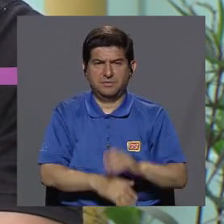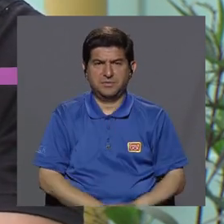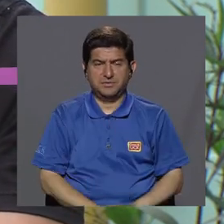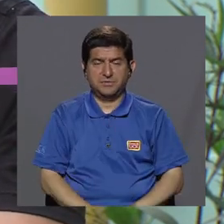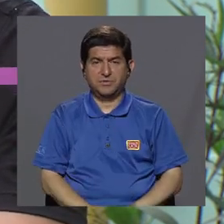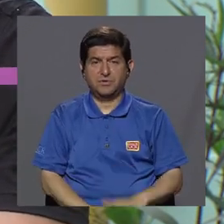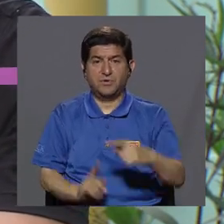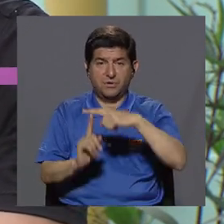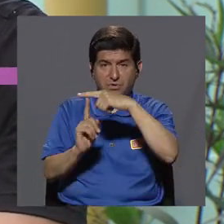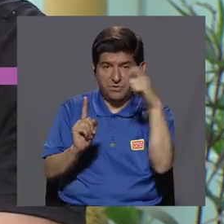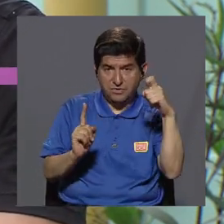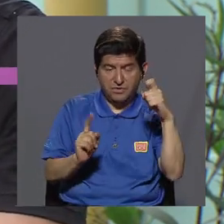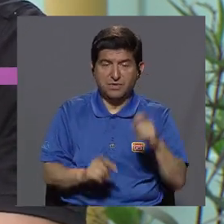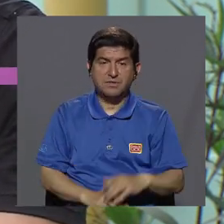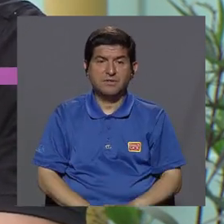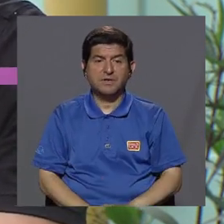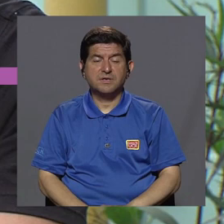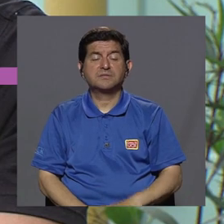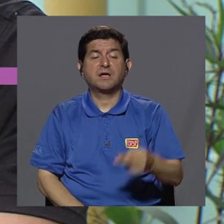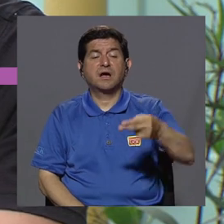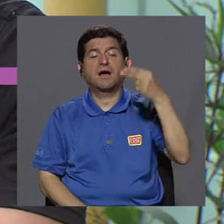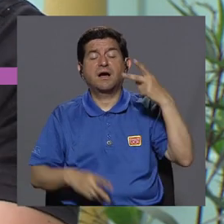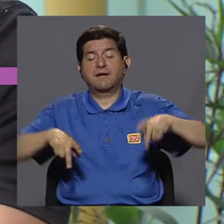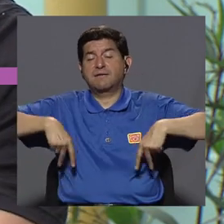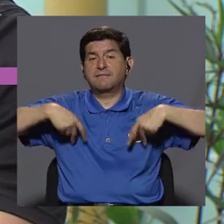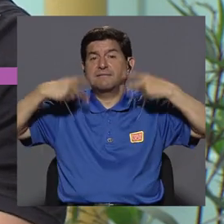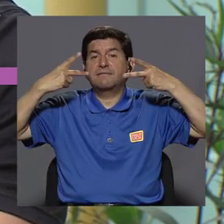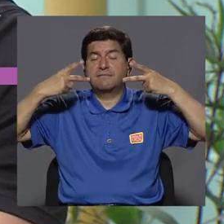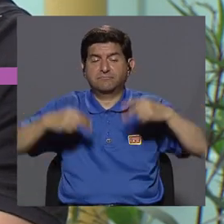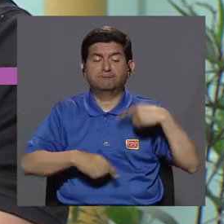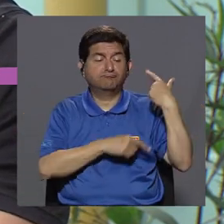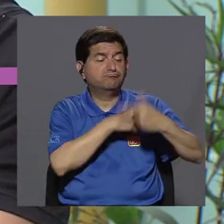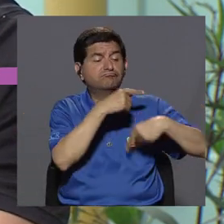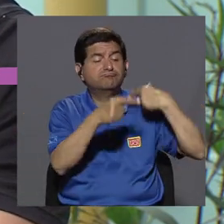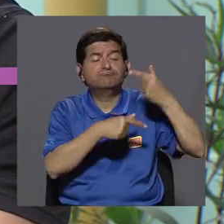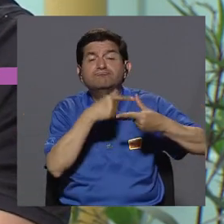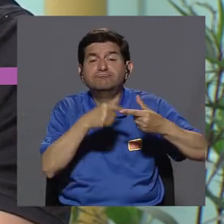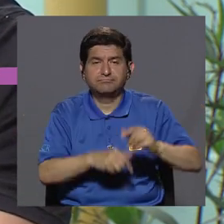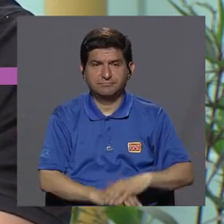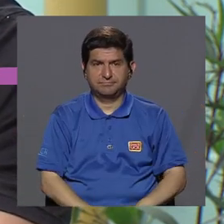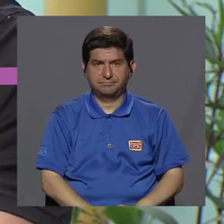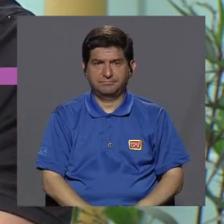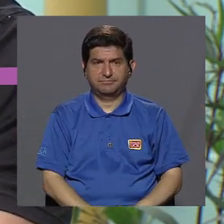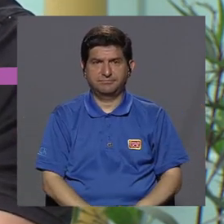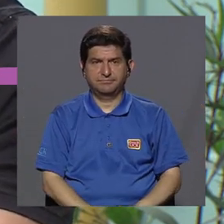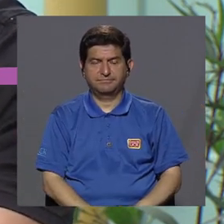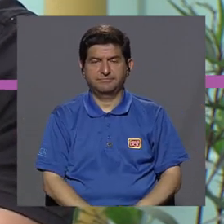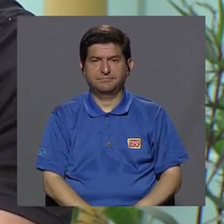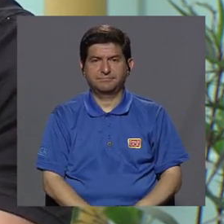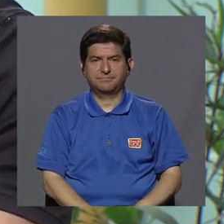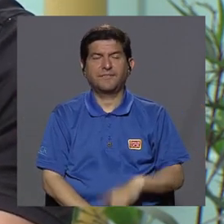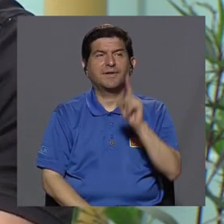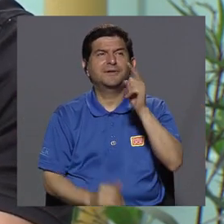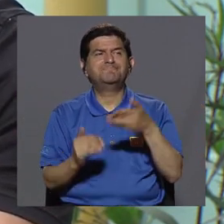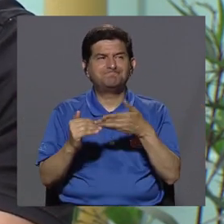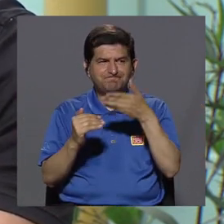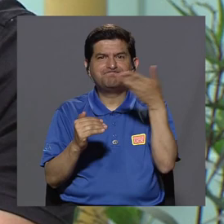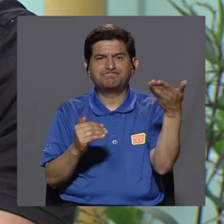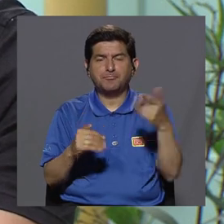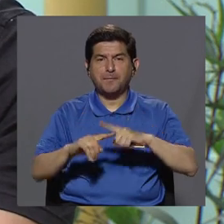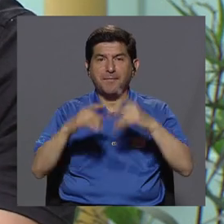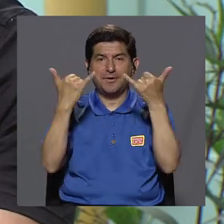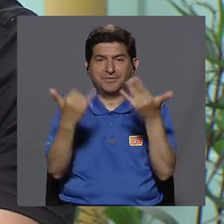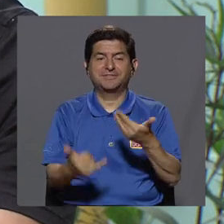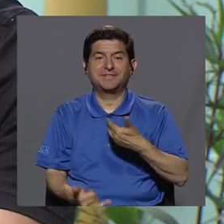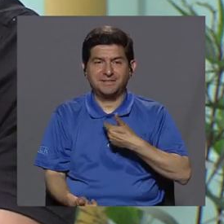conocí la historia de vida, ¿verdad? La parte genética, aunque es un factor, ¿verdad? Pero ya